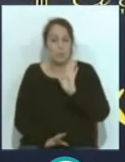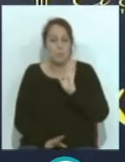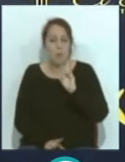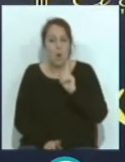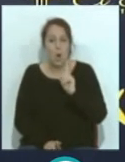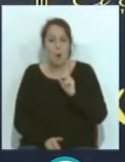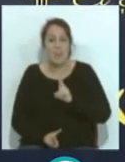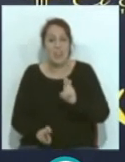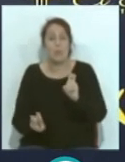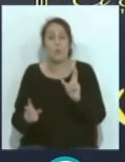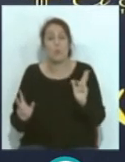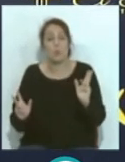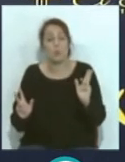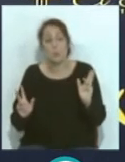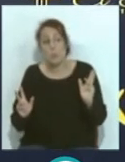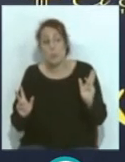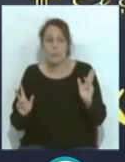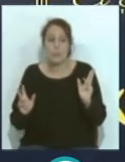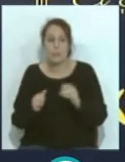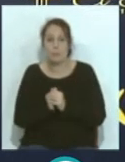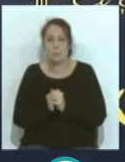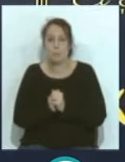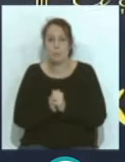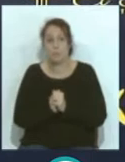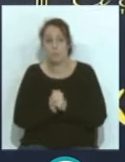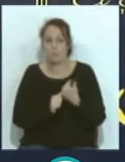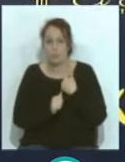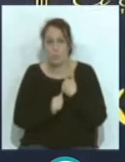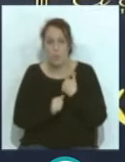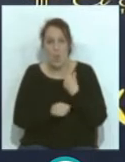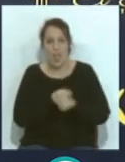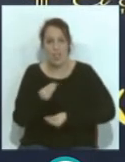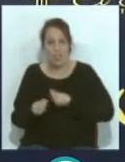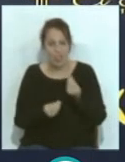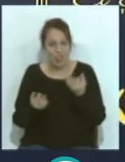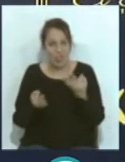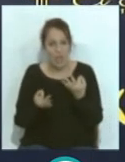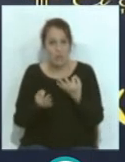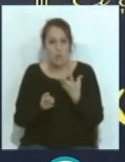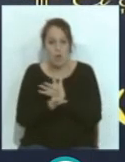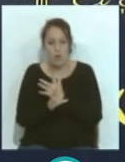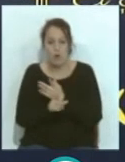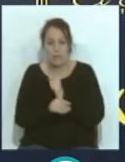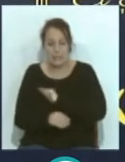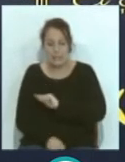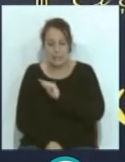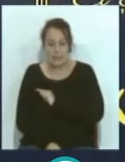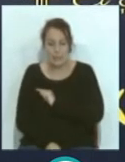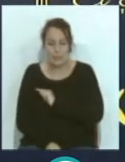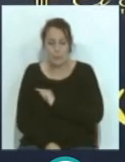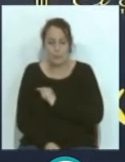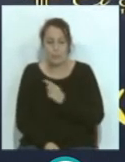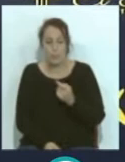yo tengo que hacer que el jugador se sienta